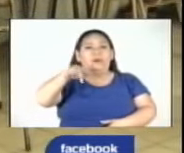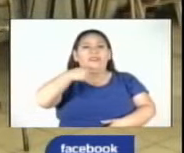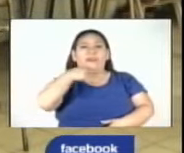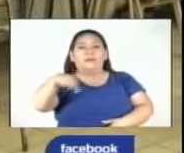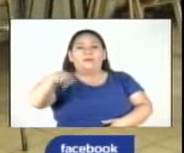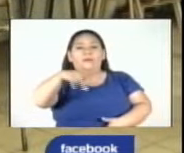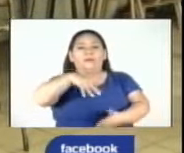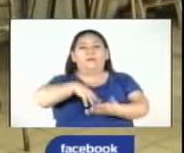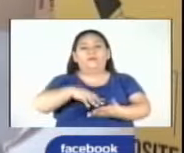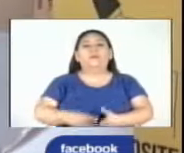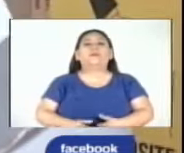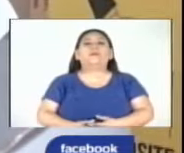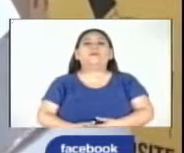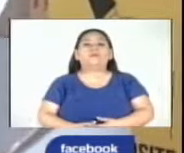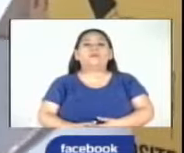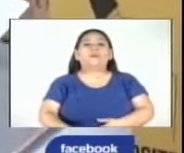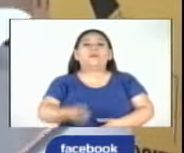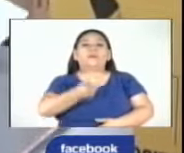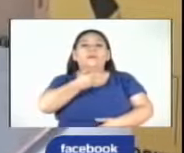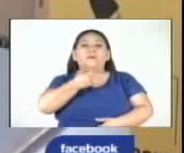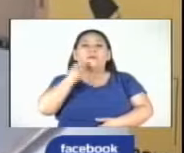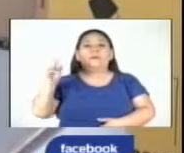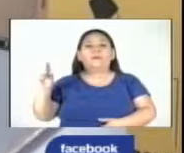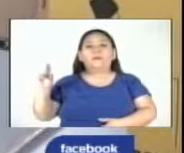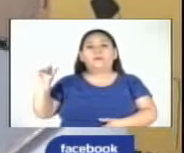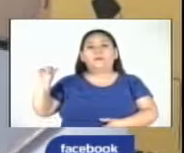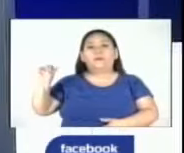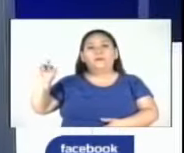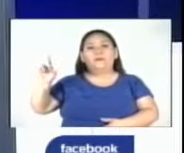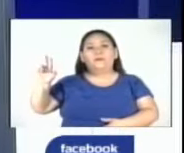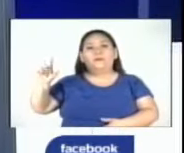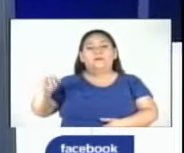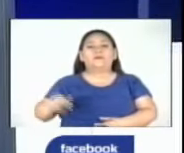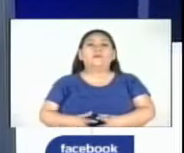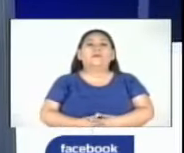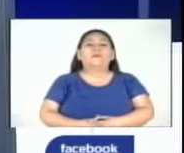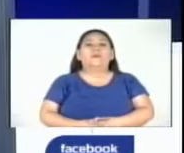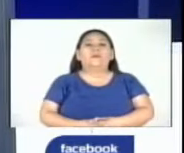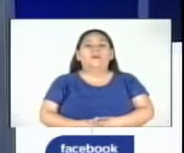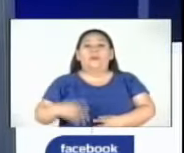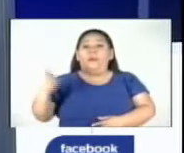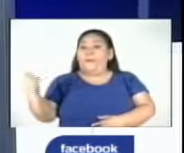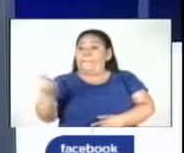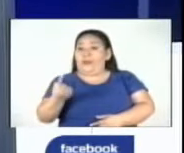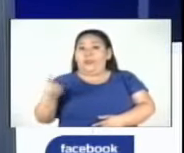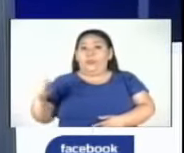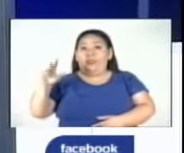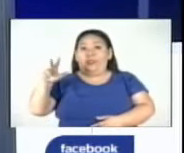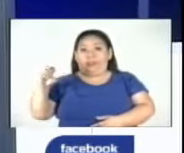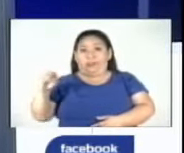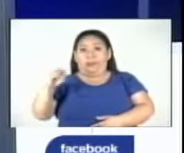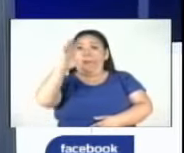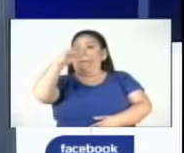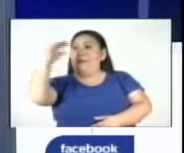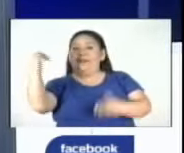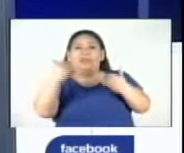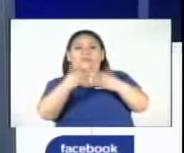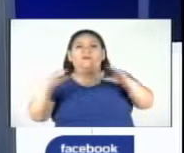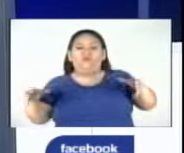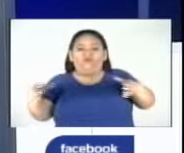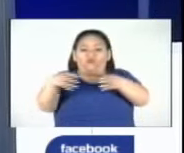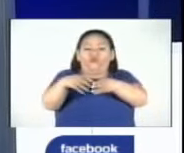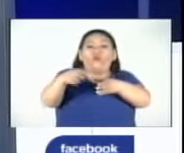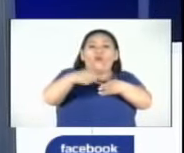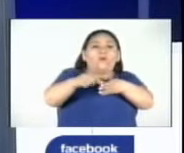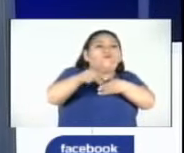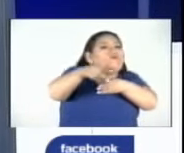la población salvadoreña. Un informe de Carla Araniva. Y 30 personas de 14 países conforman la misión